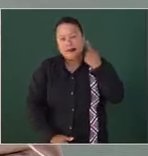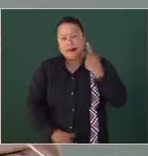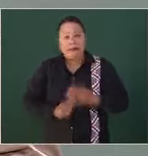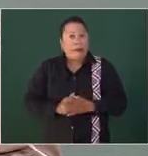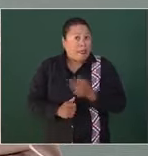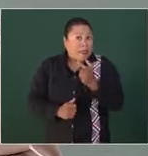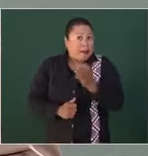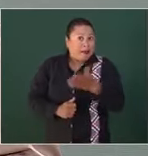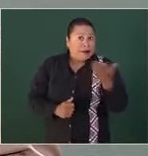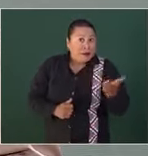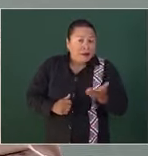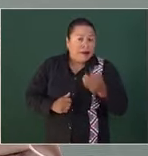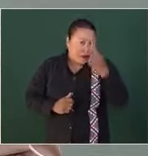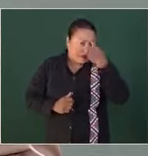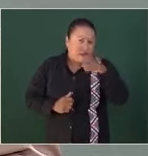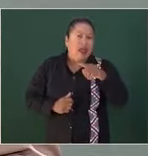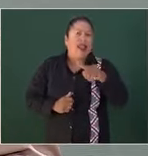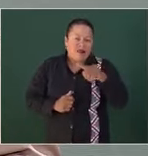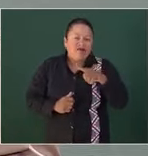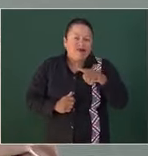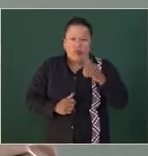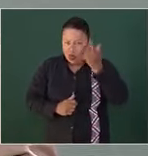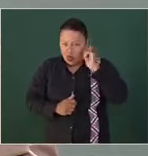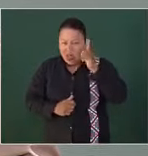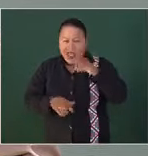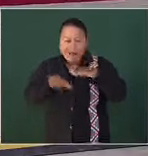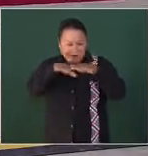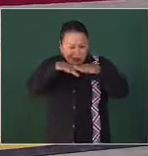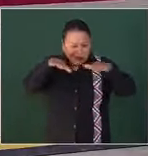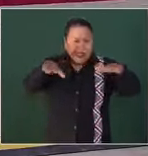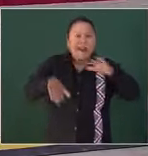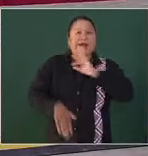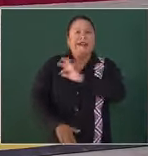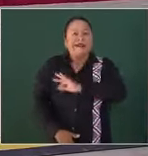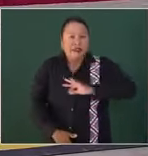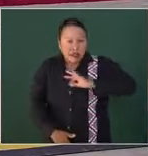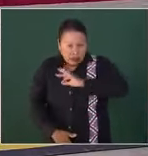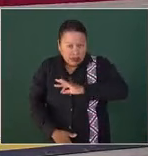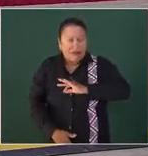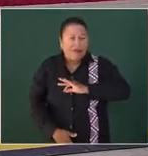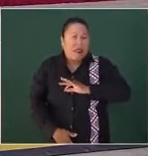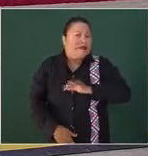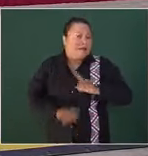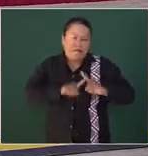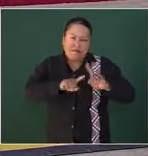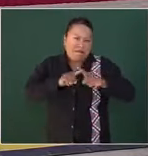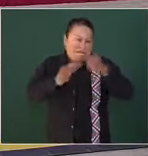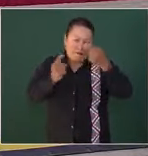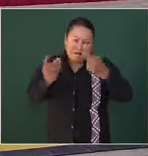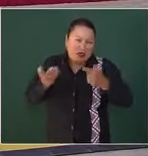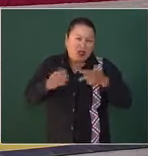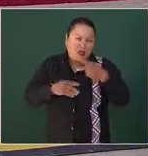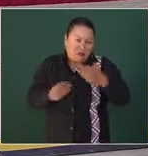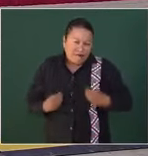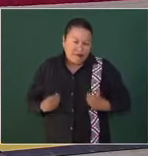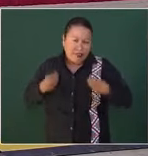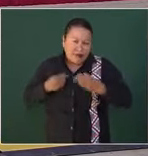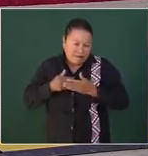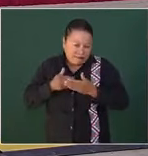y así alcanzar la igualdad y la felicidad en todos los ámbitos de sus vidas.